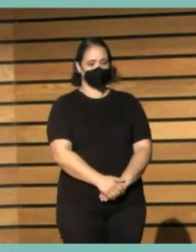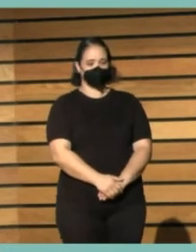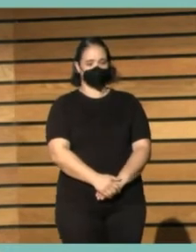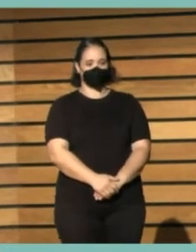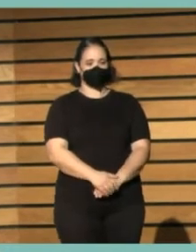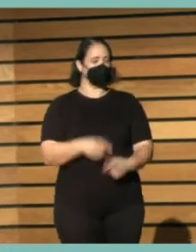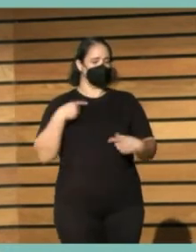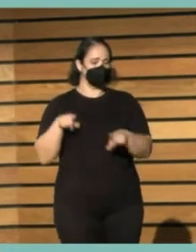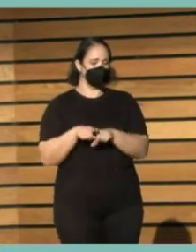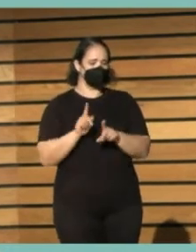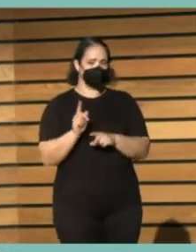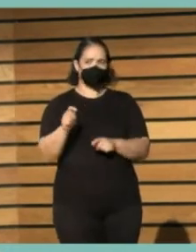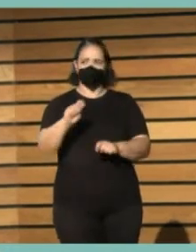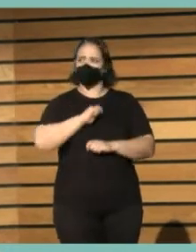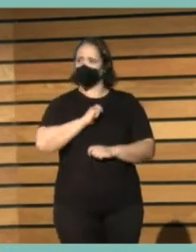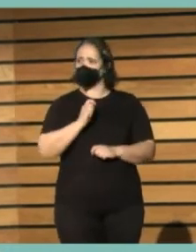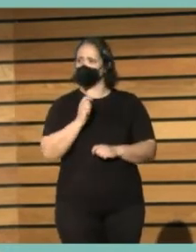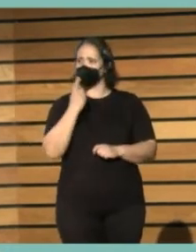Es igual, si ya me lo traen.